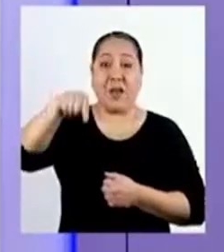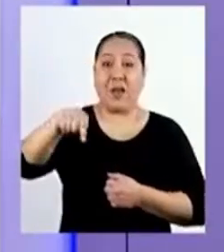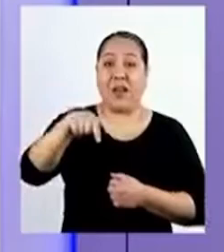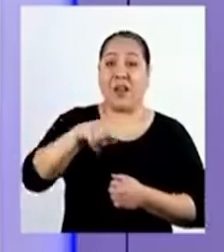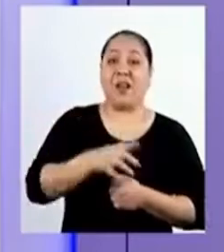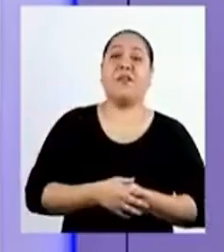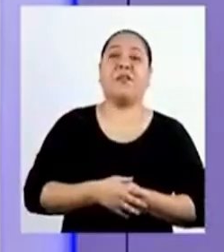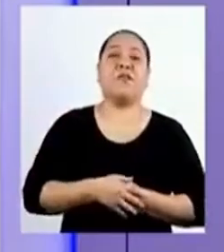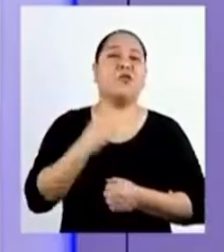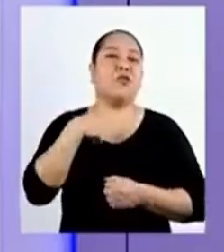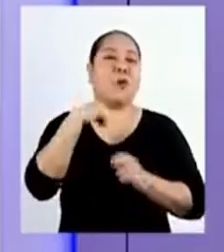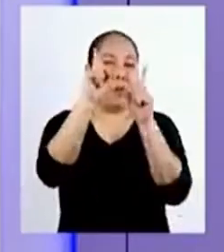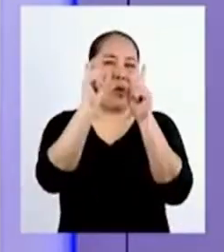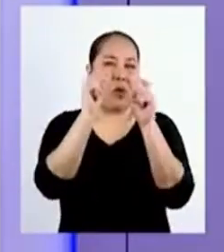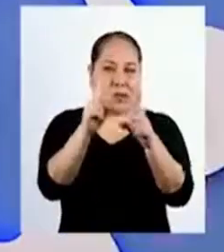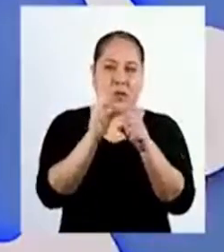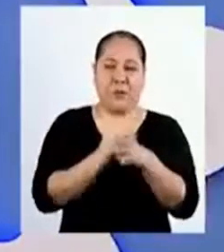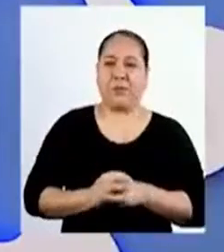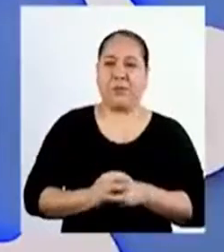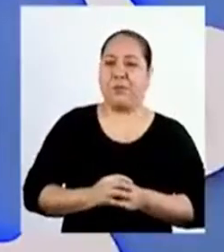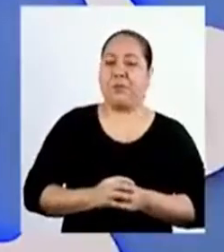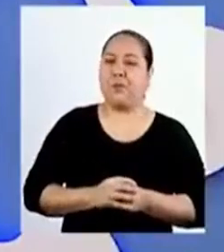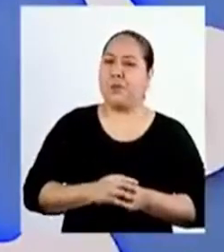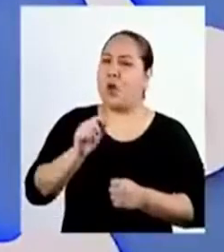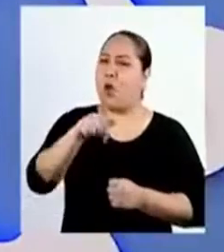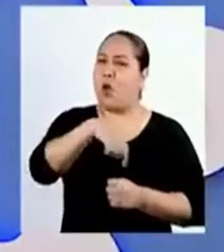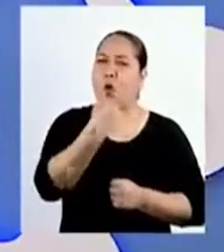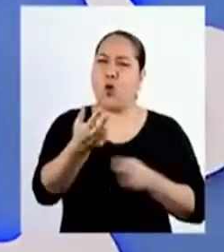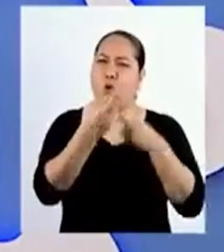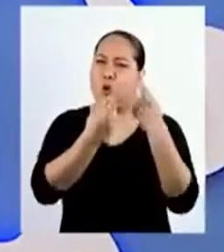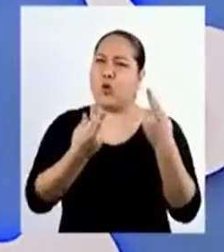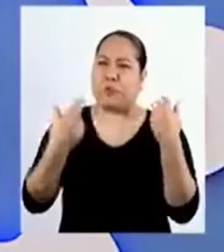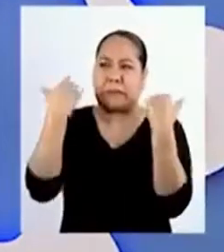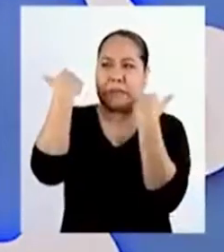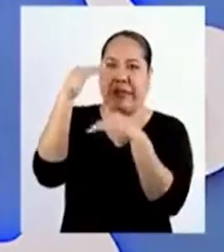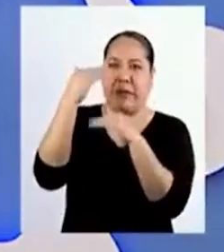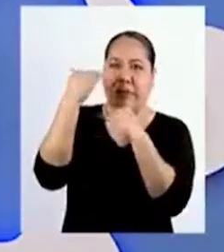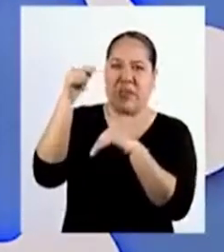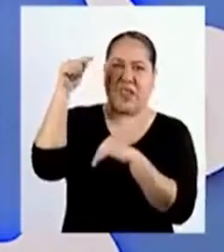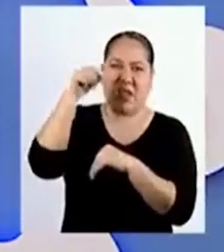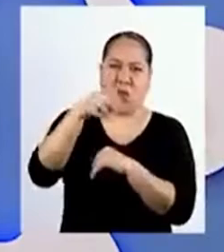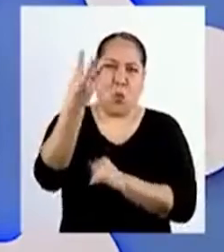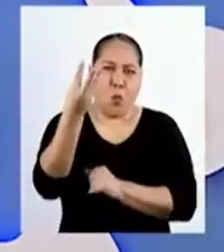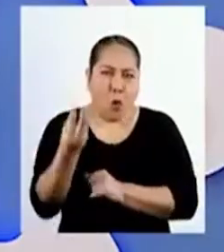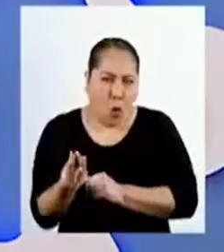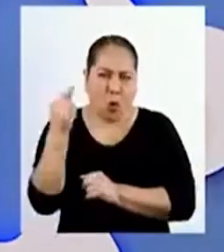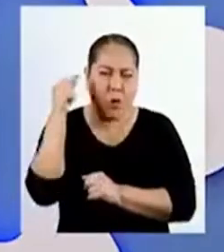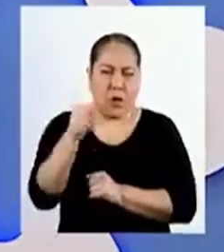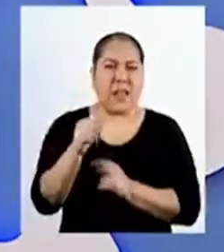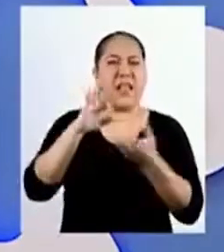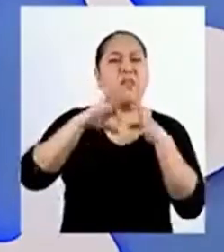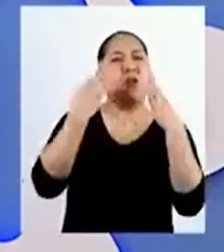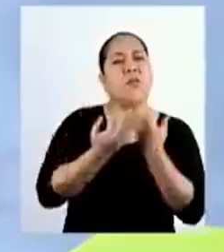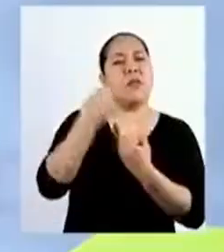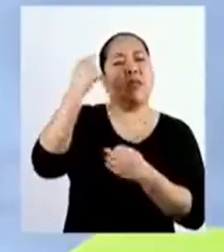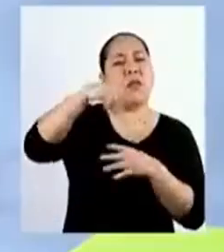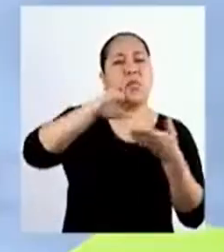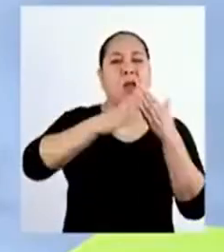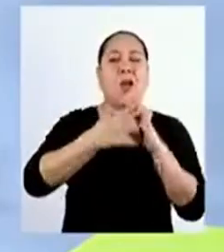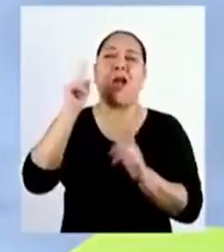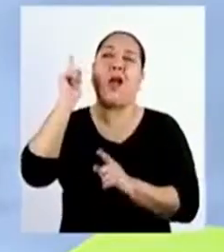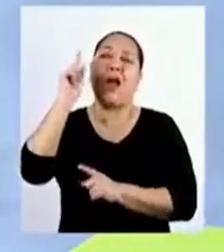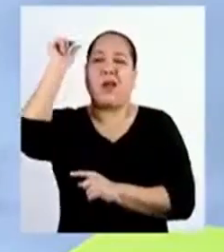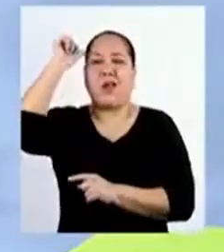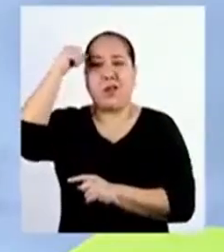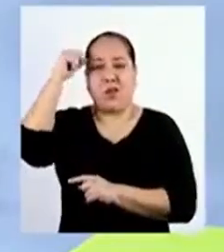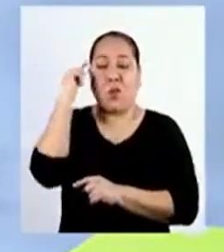pausa, pregunté ¿Qué otros recursos escasean en las familias de nuestra comunidad? Acabo